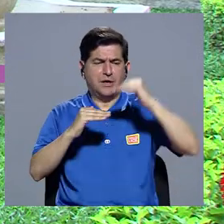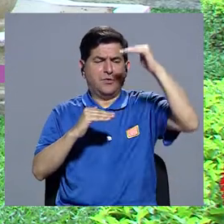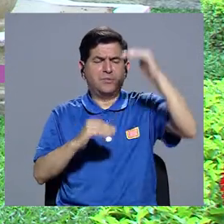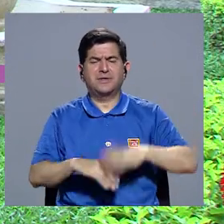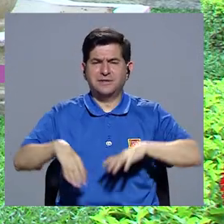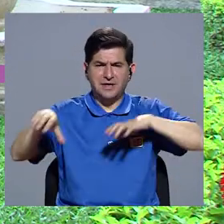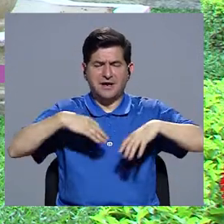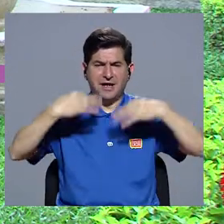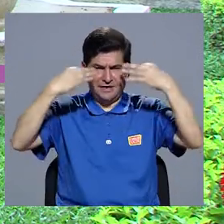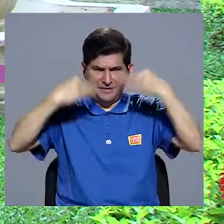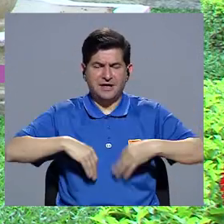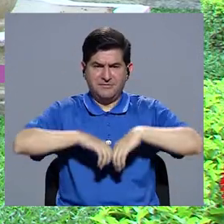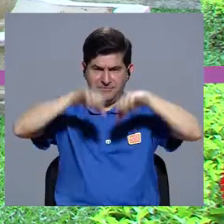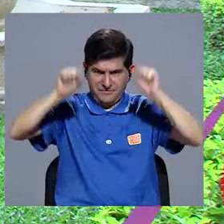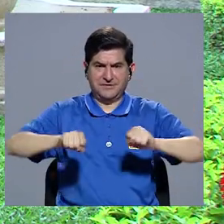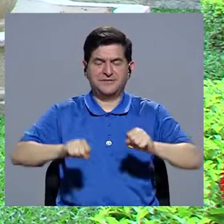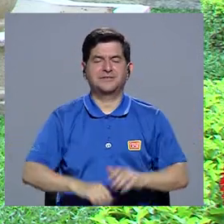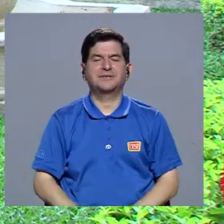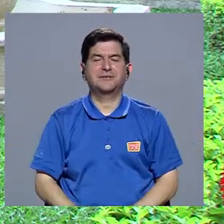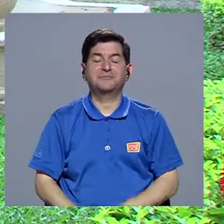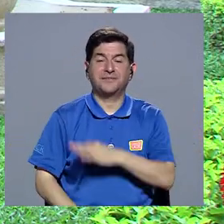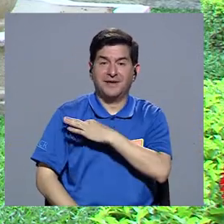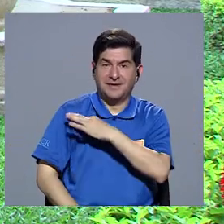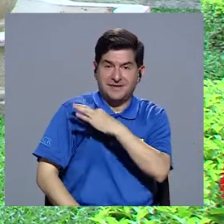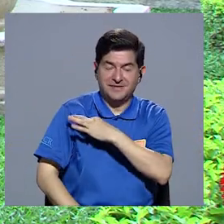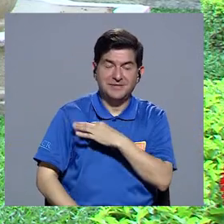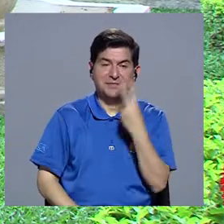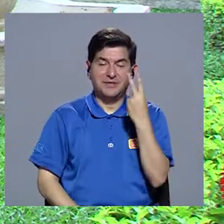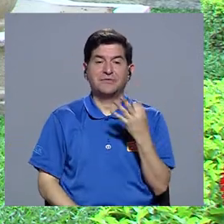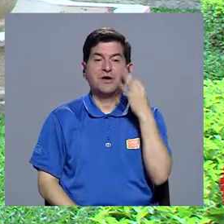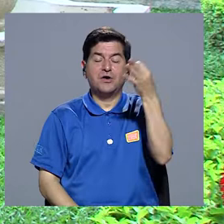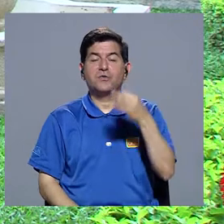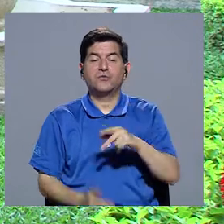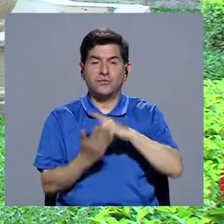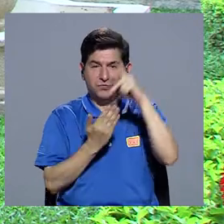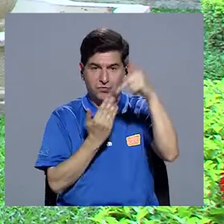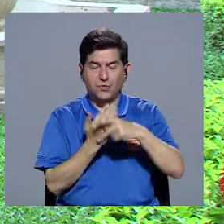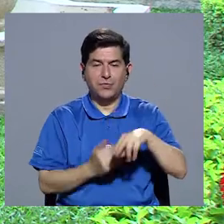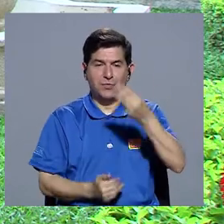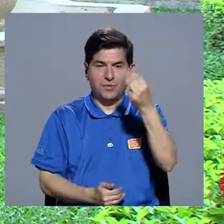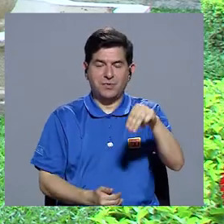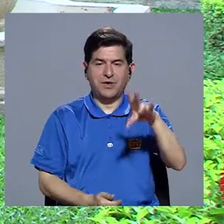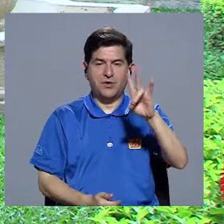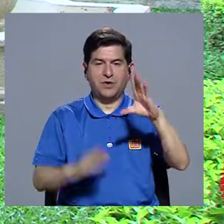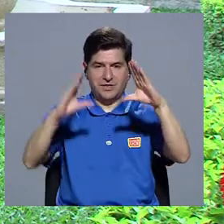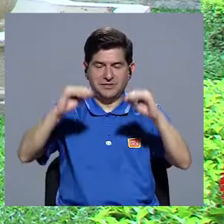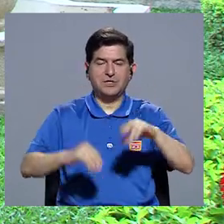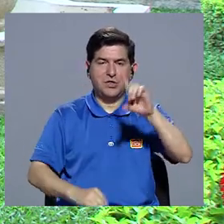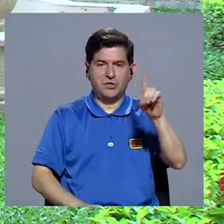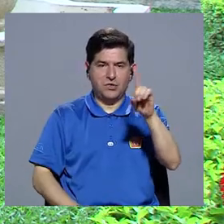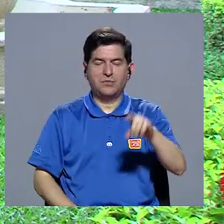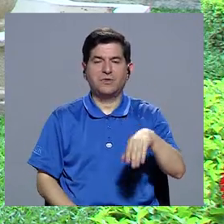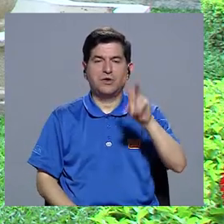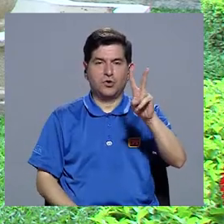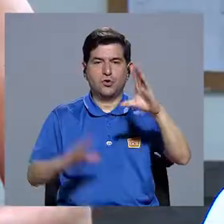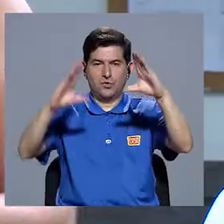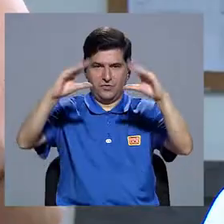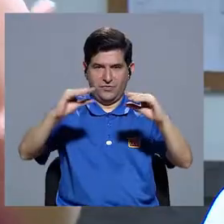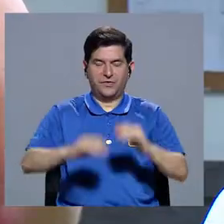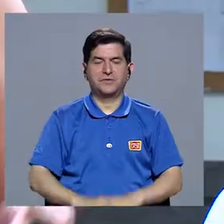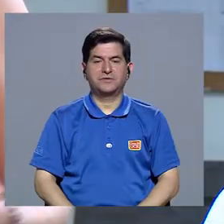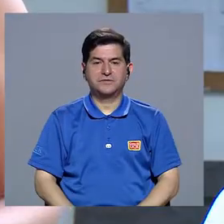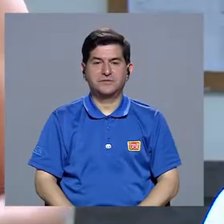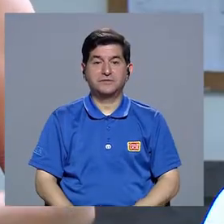ejercicio y actividad física también. Les invito a que nos vea la próxima semana, los miércoles a las 7 de la noche y los domingos a las 2 de la tarde.